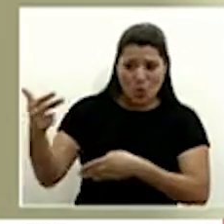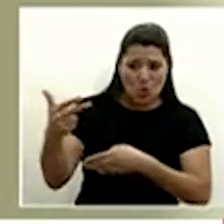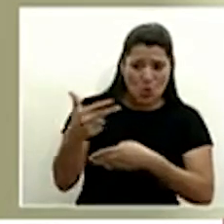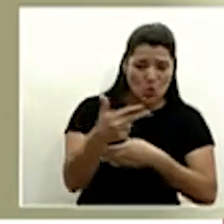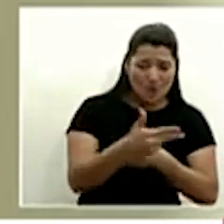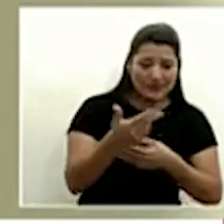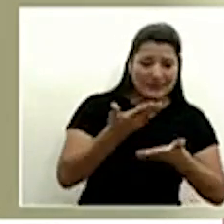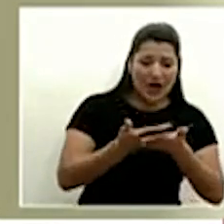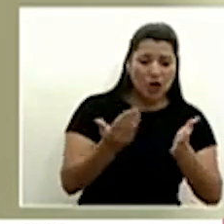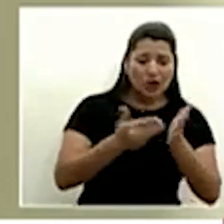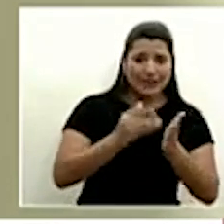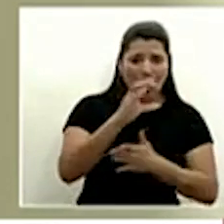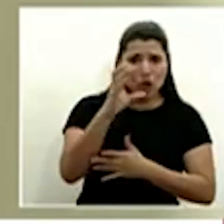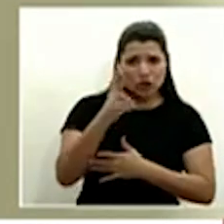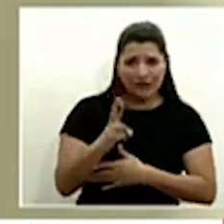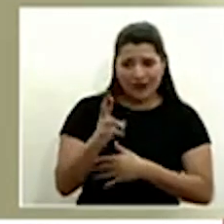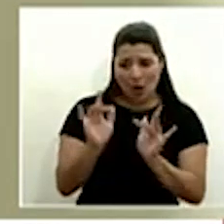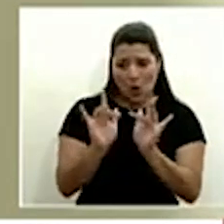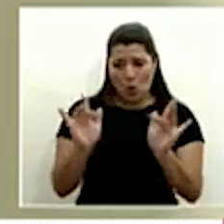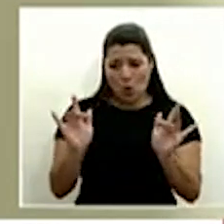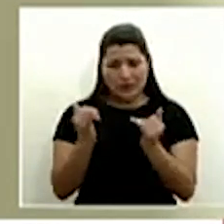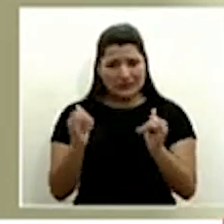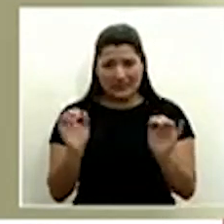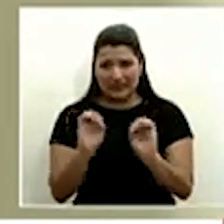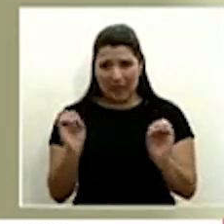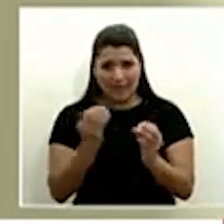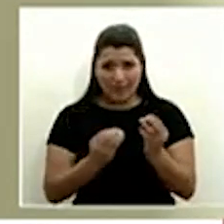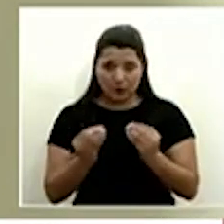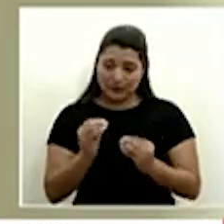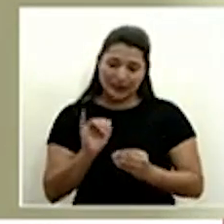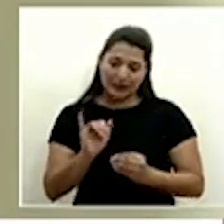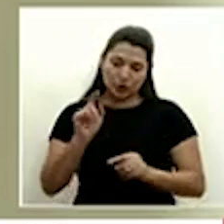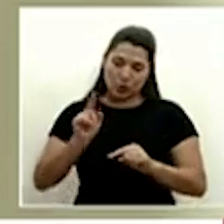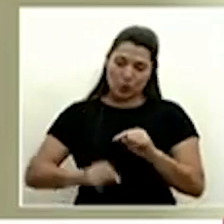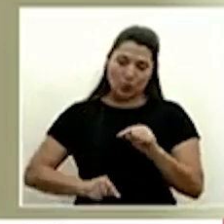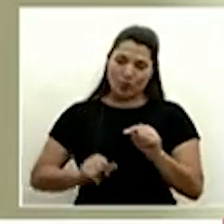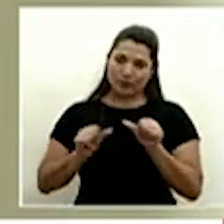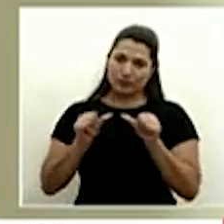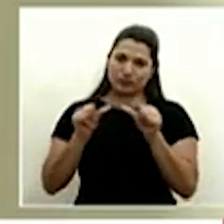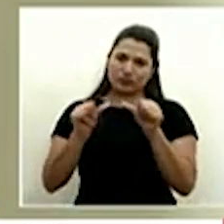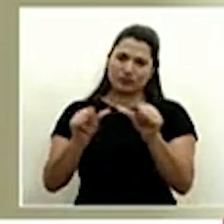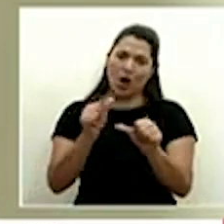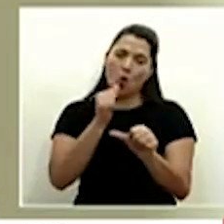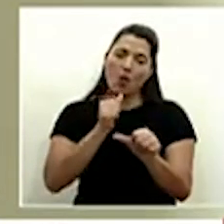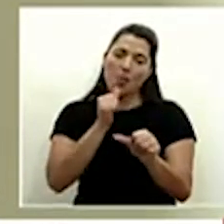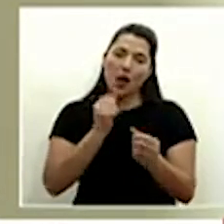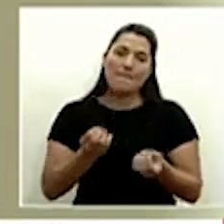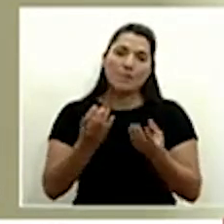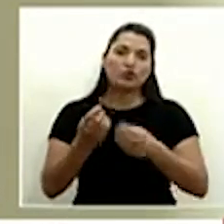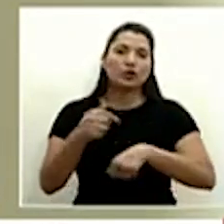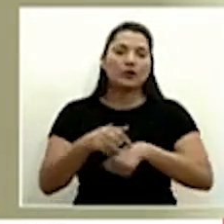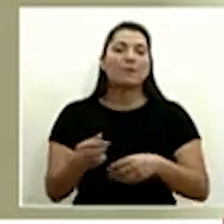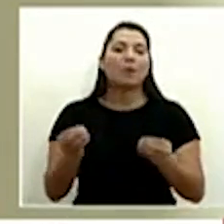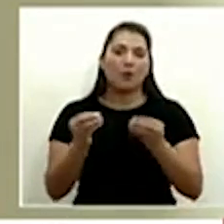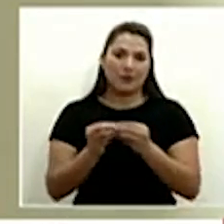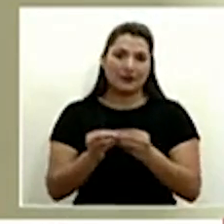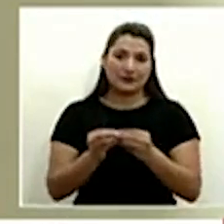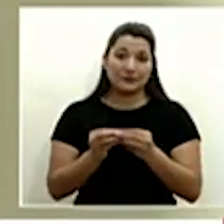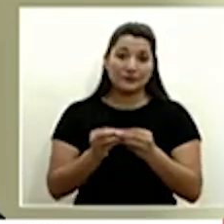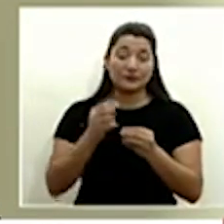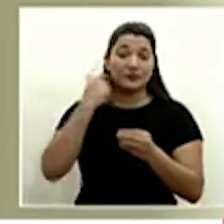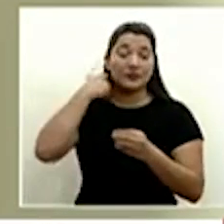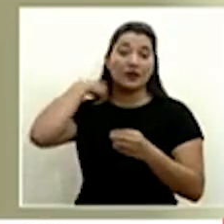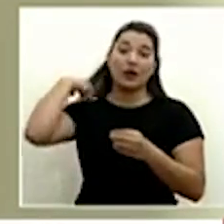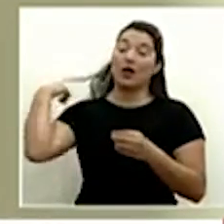sin tener una carga no va a ser muy sostenible en las semanas que sigan cuando se empiece a dar esa situación